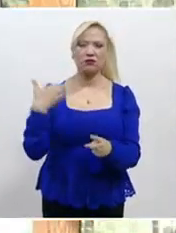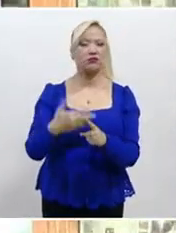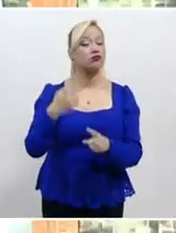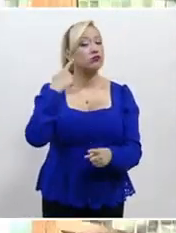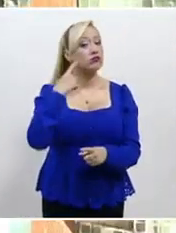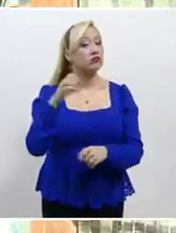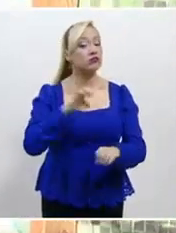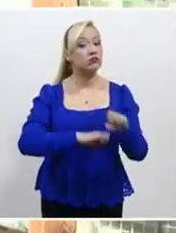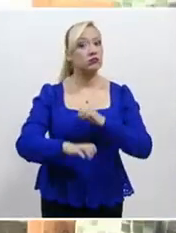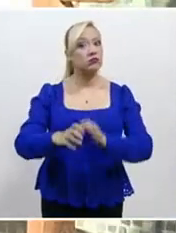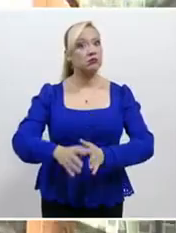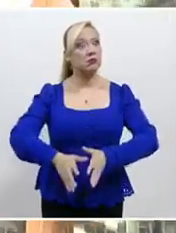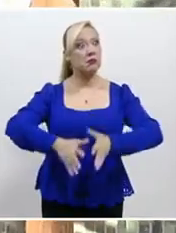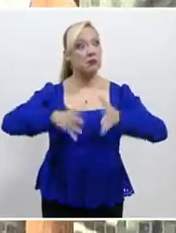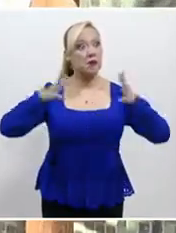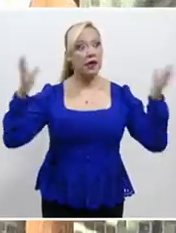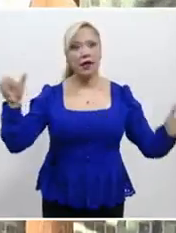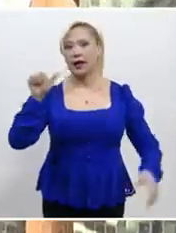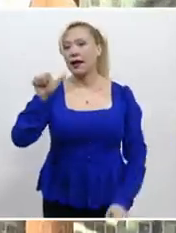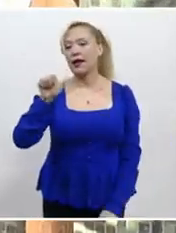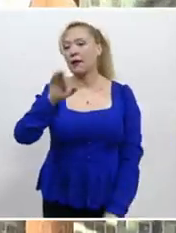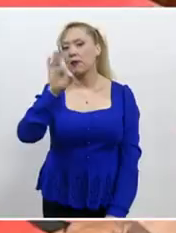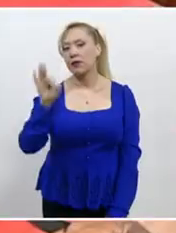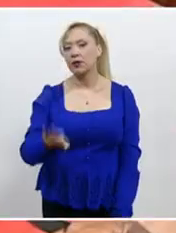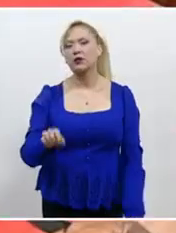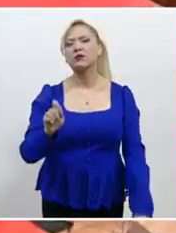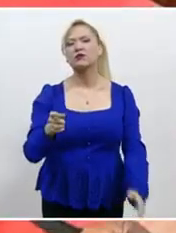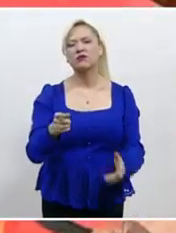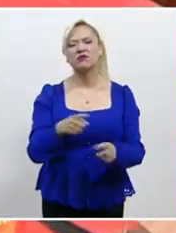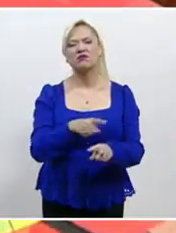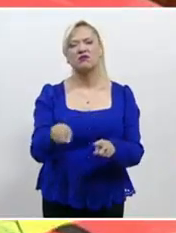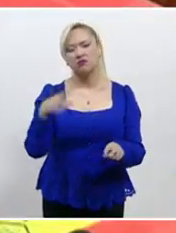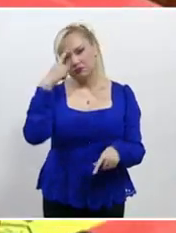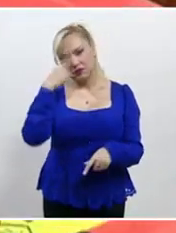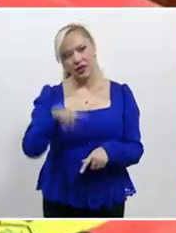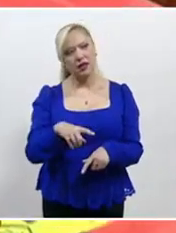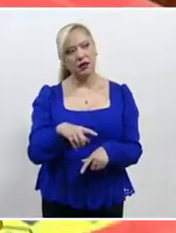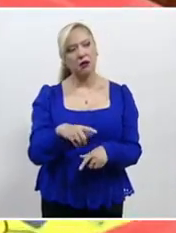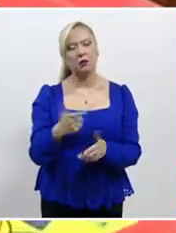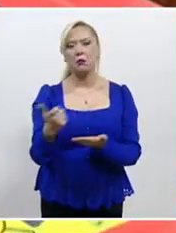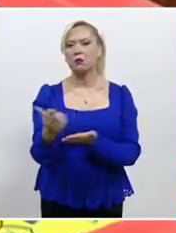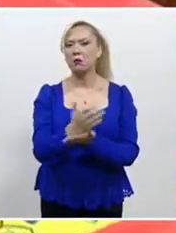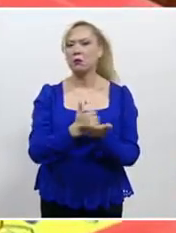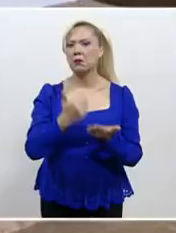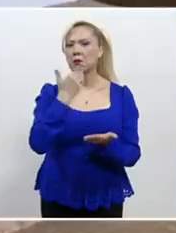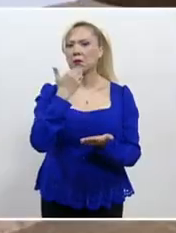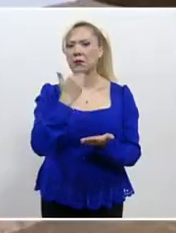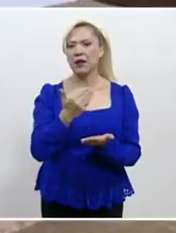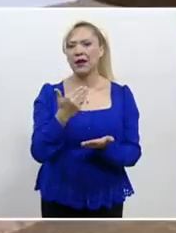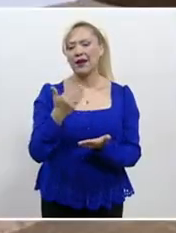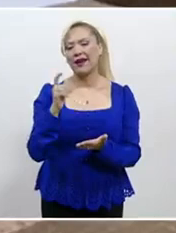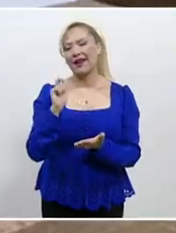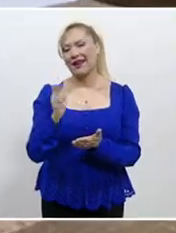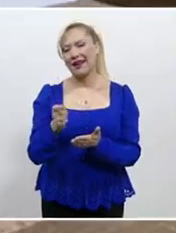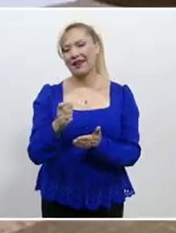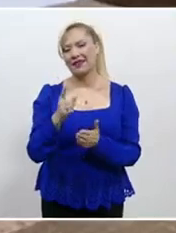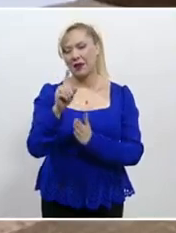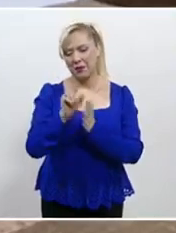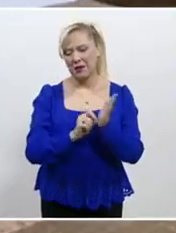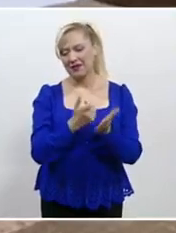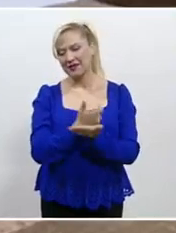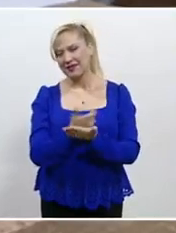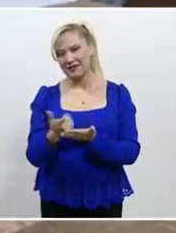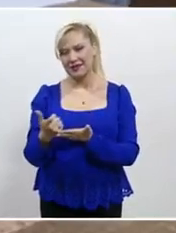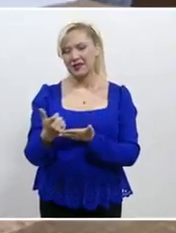en grandes empresas, de los que el 16% de las plazas fue de 10 salarios mínimos y el 42% con